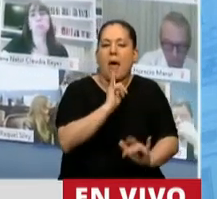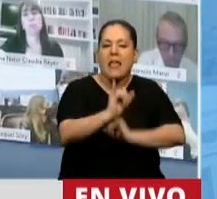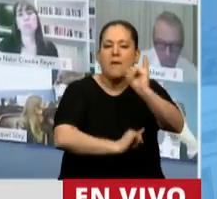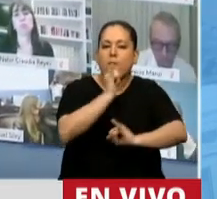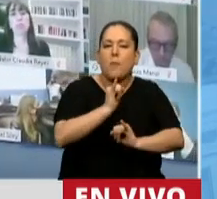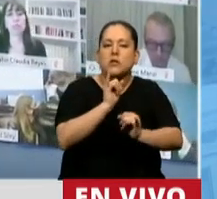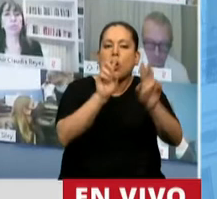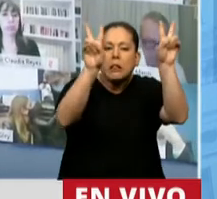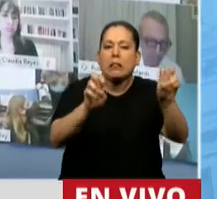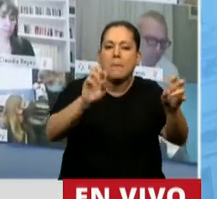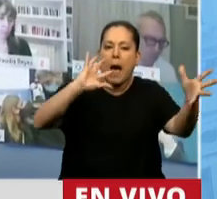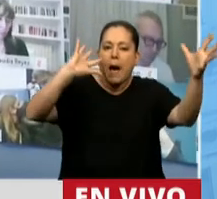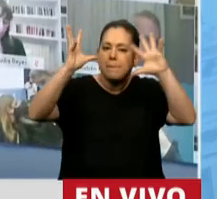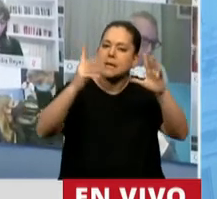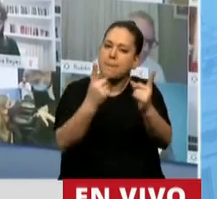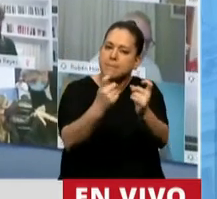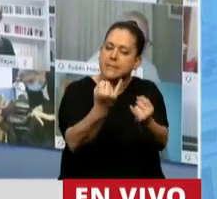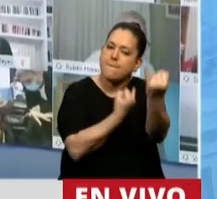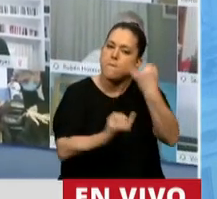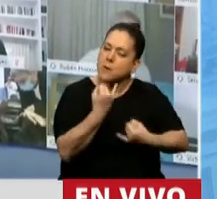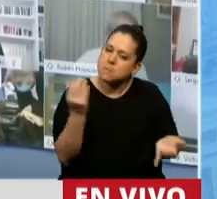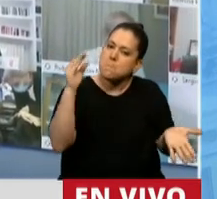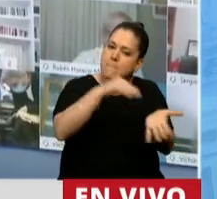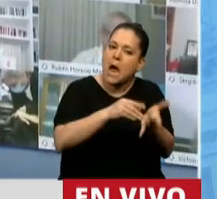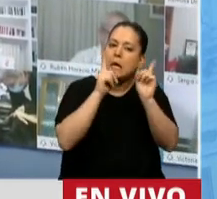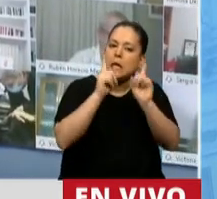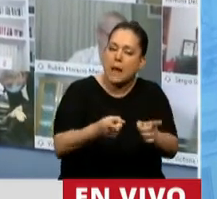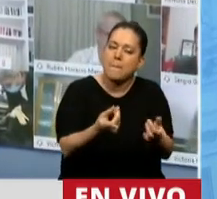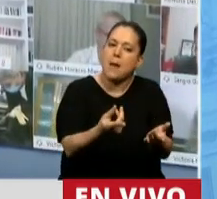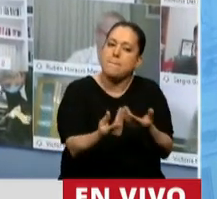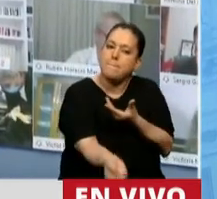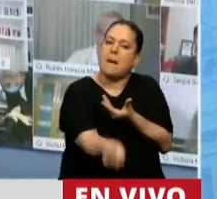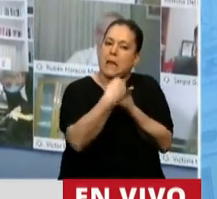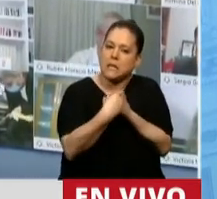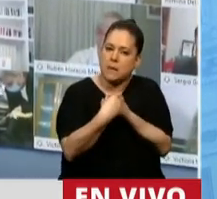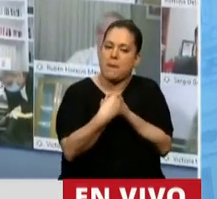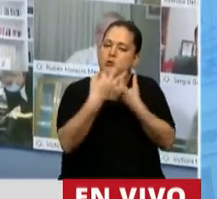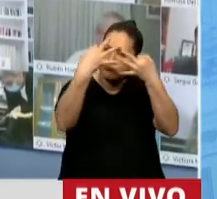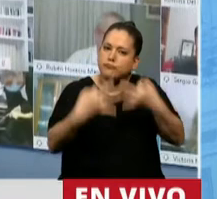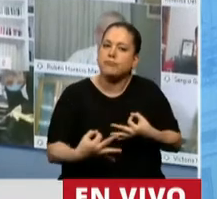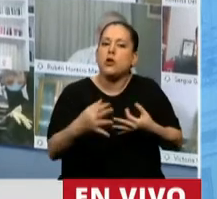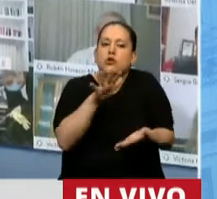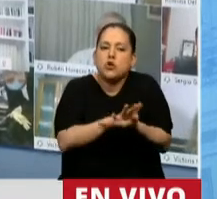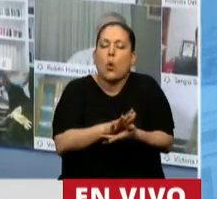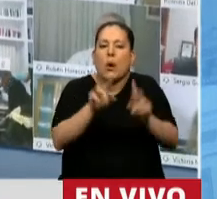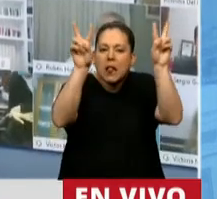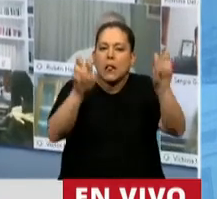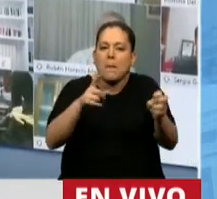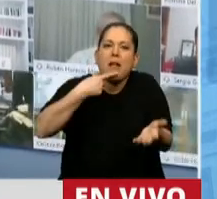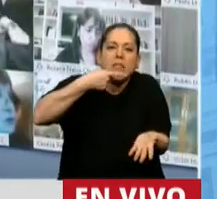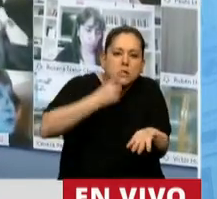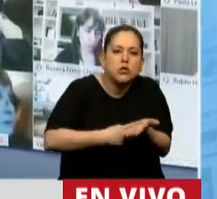ambiental y más y mejores mecanismos de participación ciudadana en la toma de decisiones